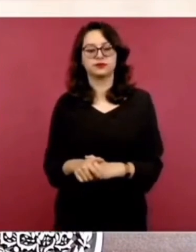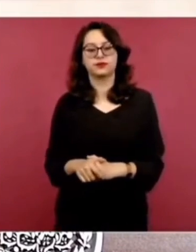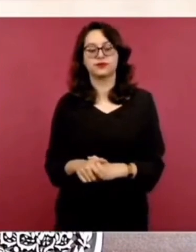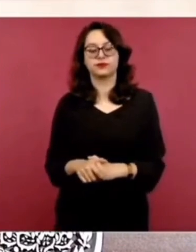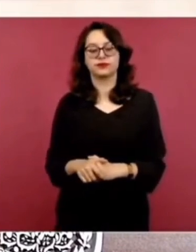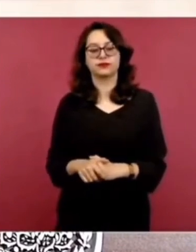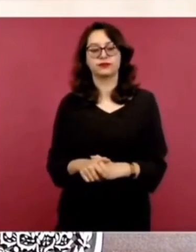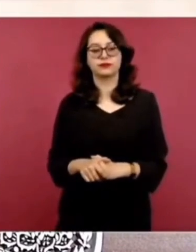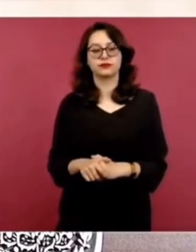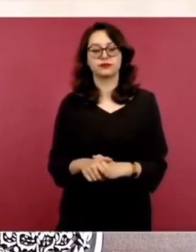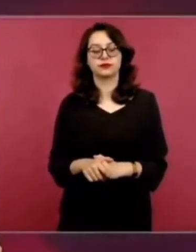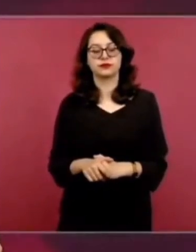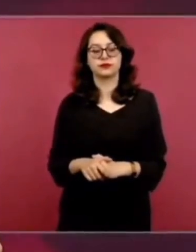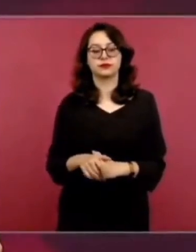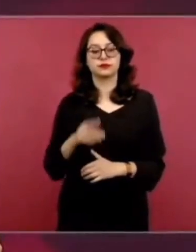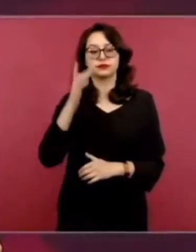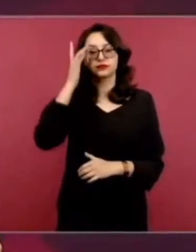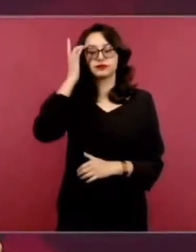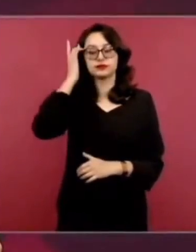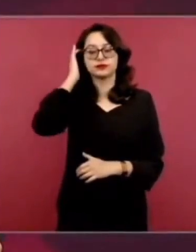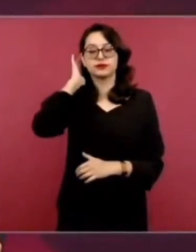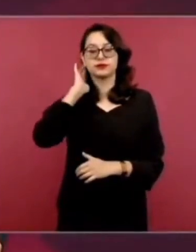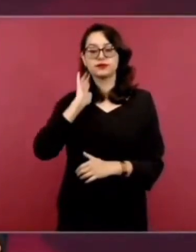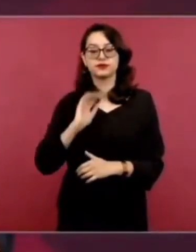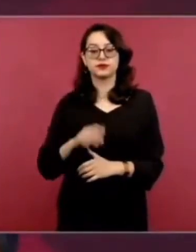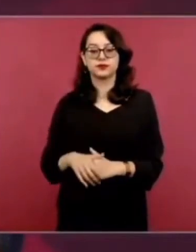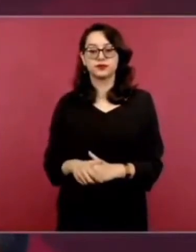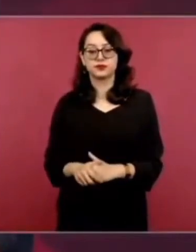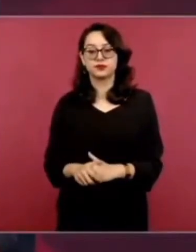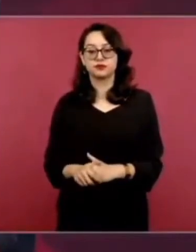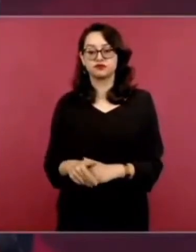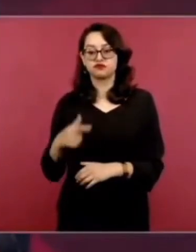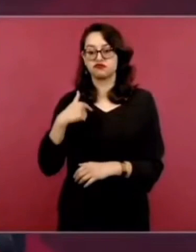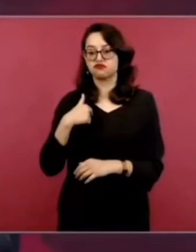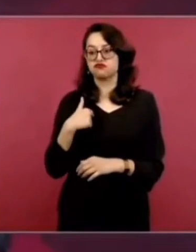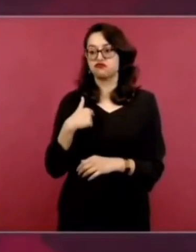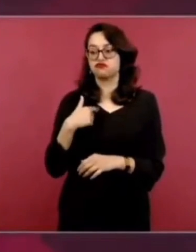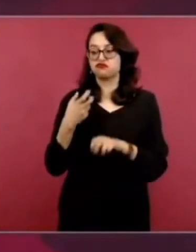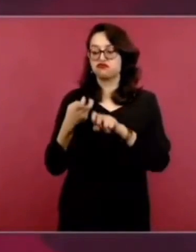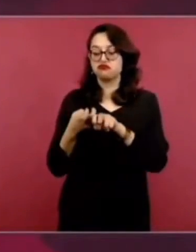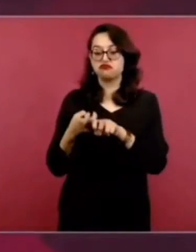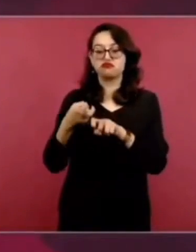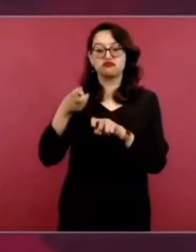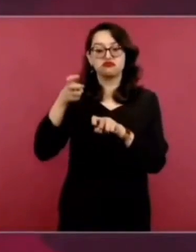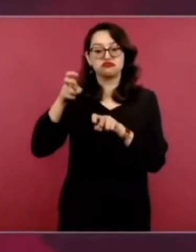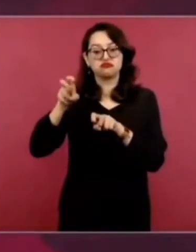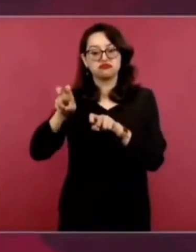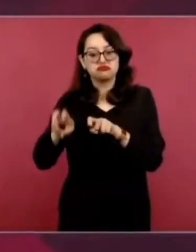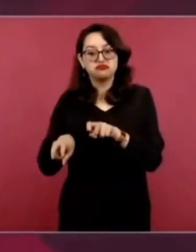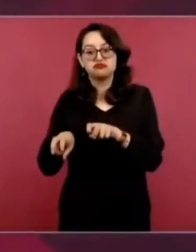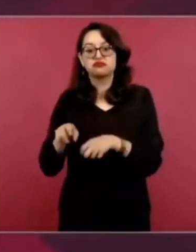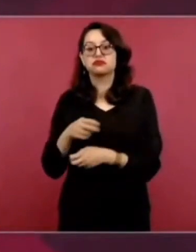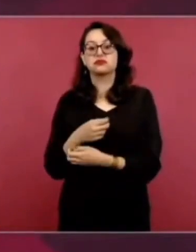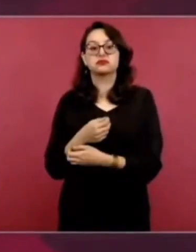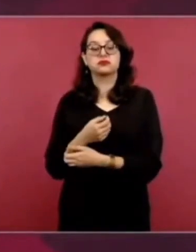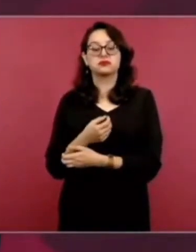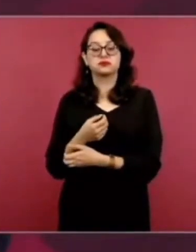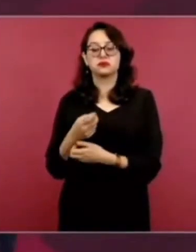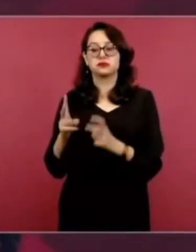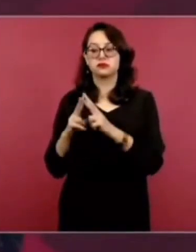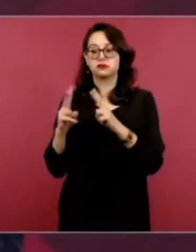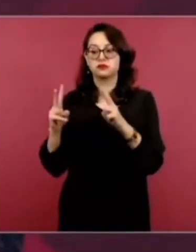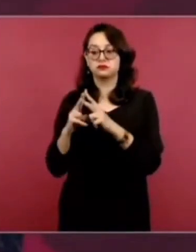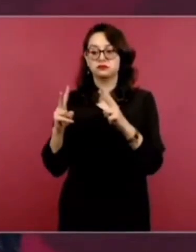Y bajé a tomar la camioneta